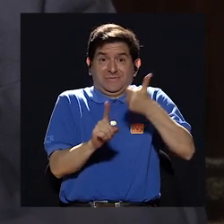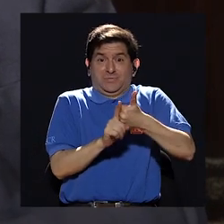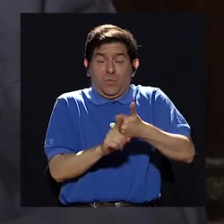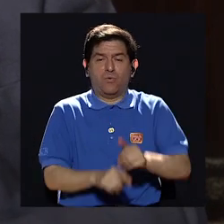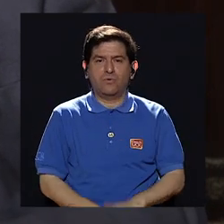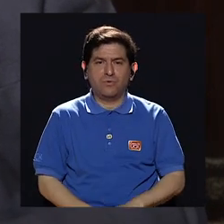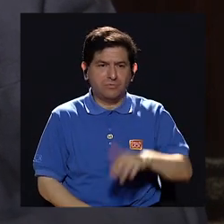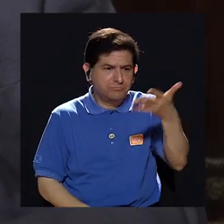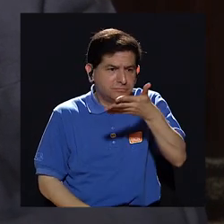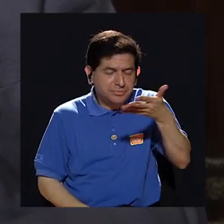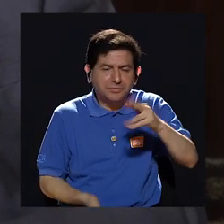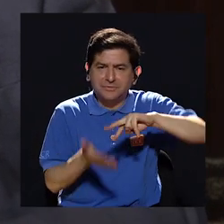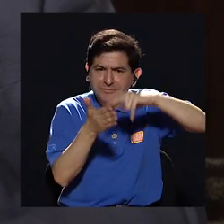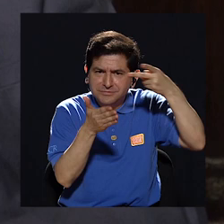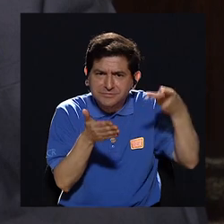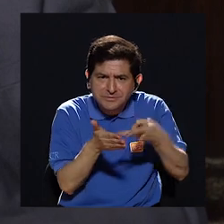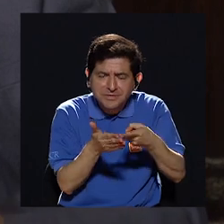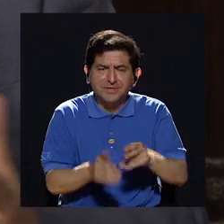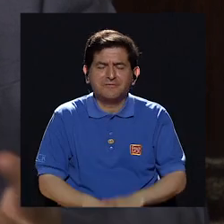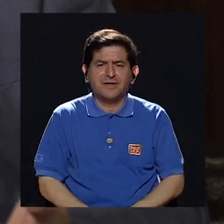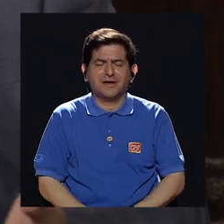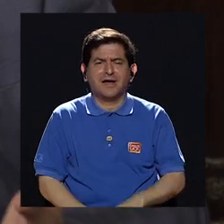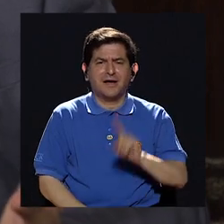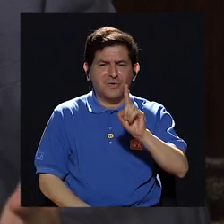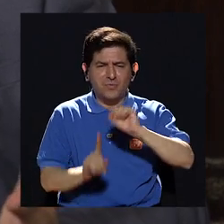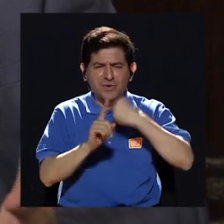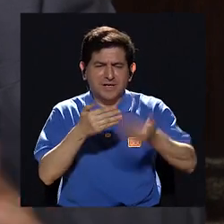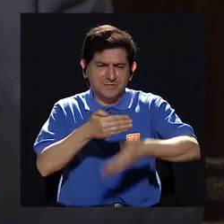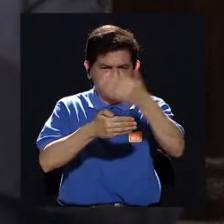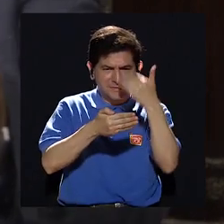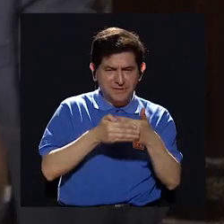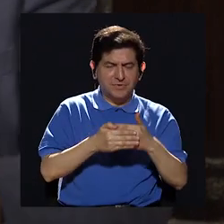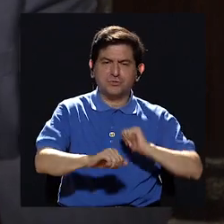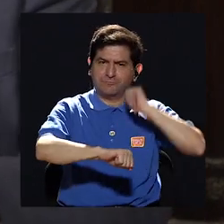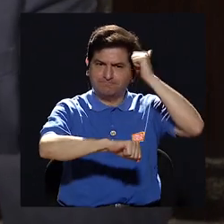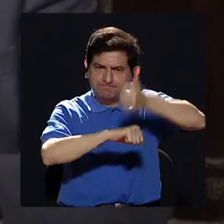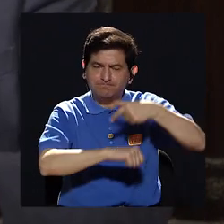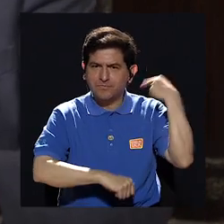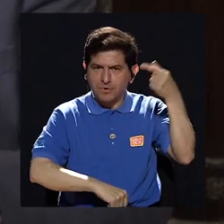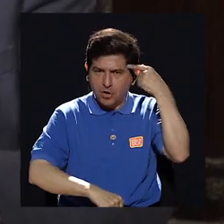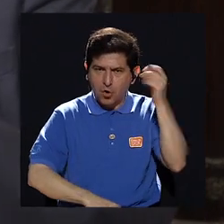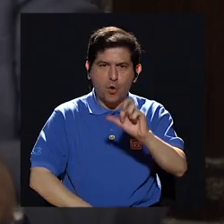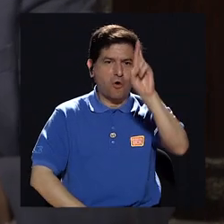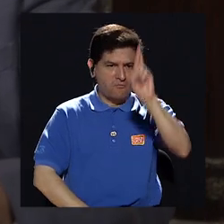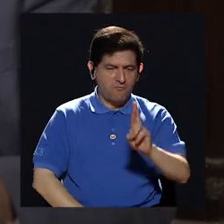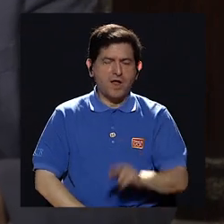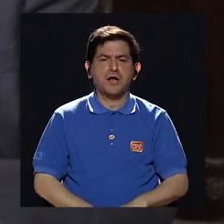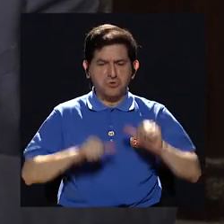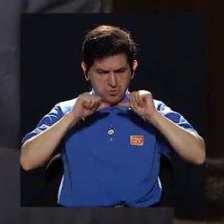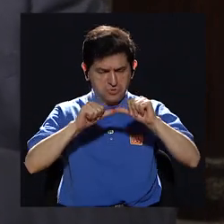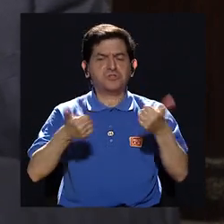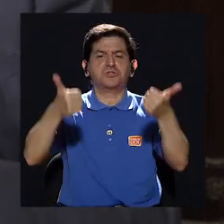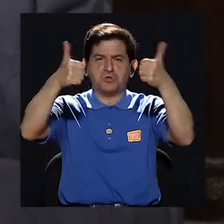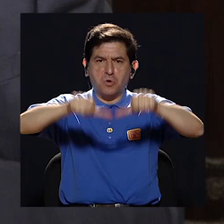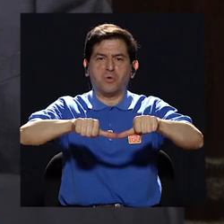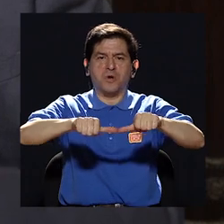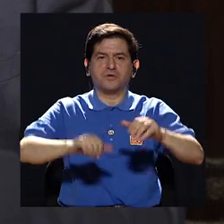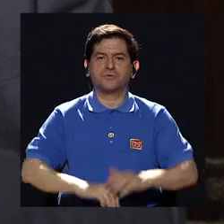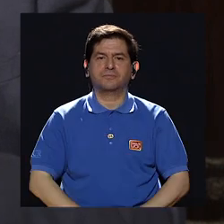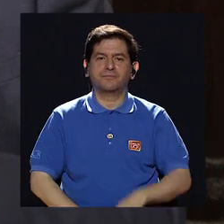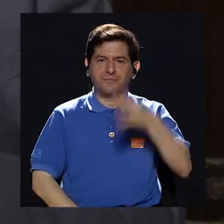tuvieron como telón de fondo la determinación del gobierno de Costa Rica de llevar adelante el acuerdo